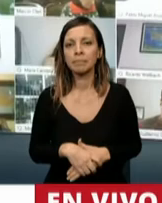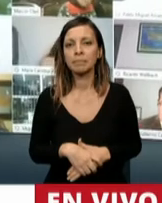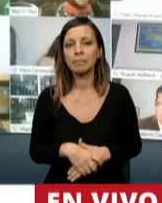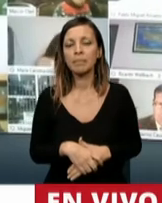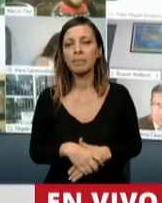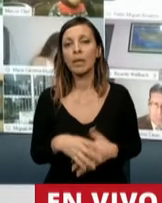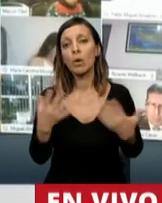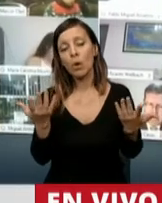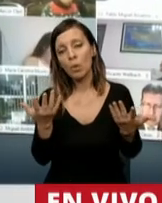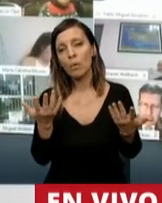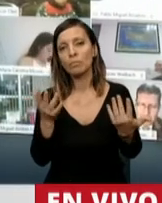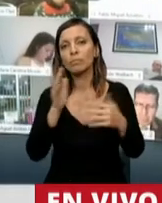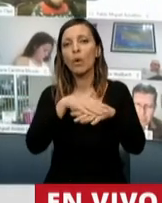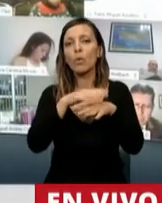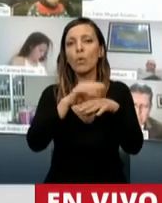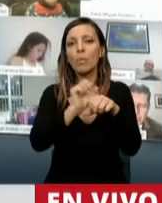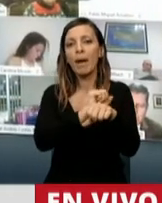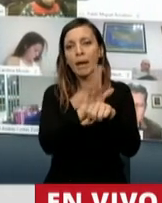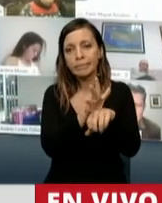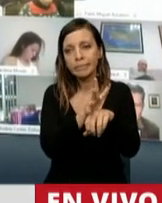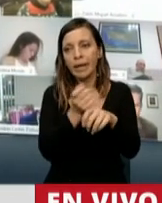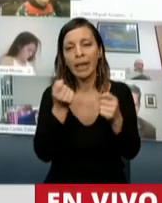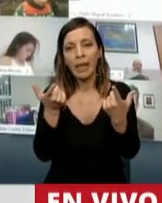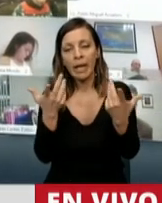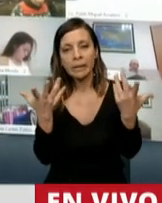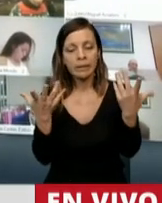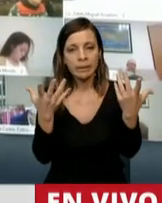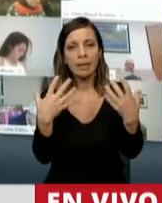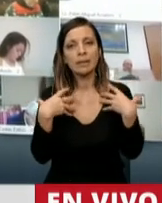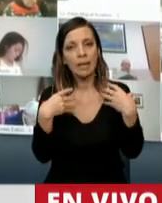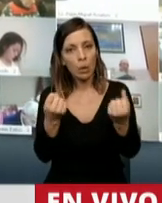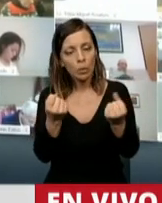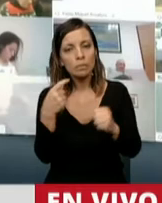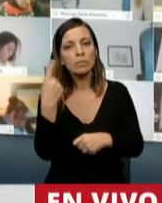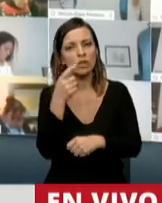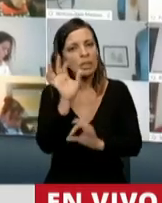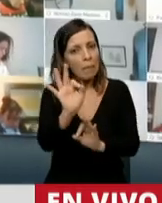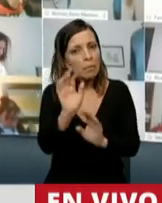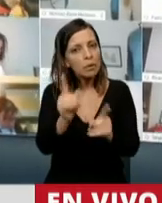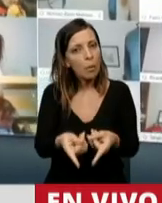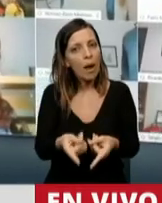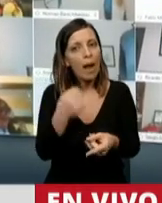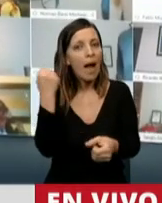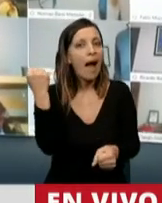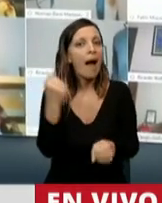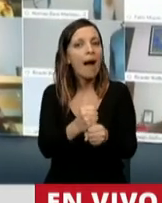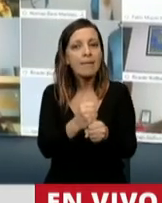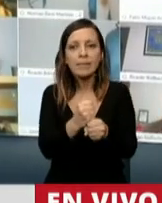por supuesto, en jaque a la salud, pero que también nosotros sabemos que hasta que no logremos